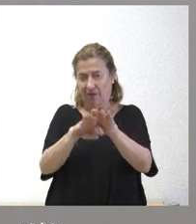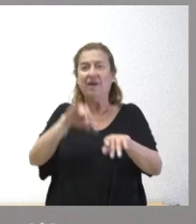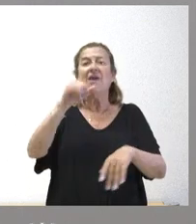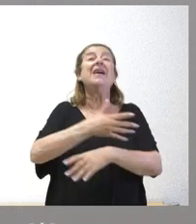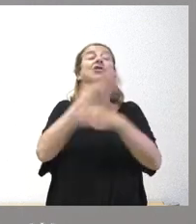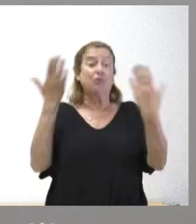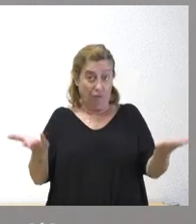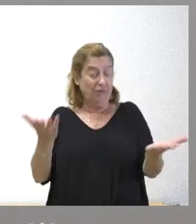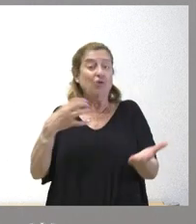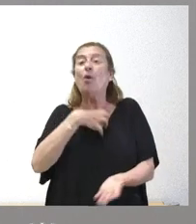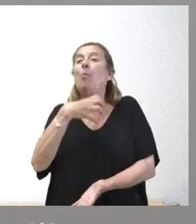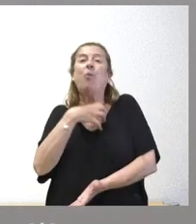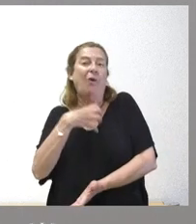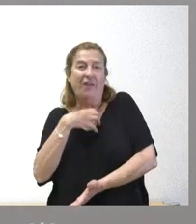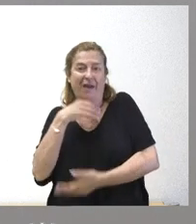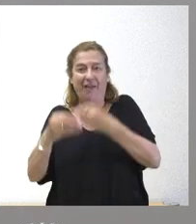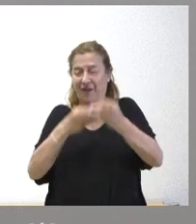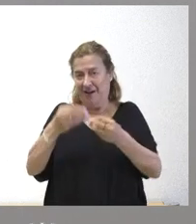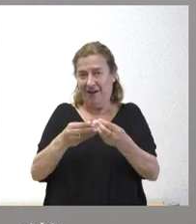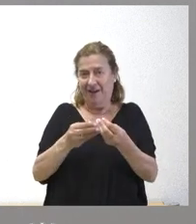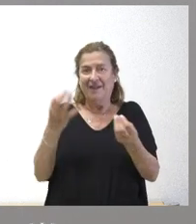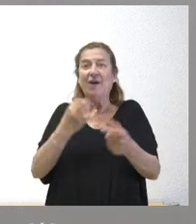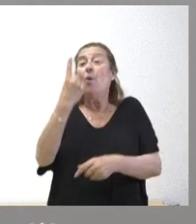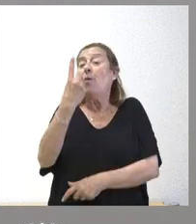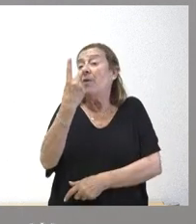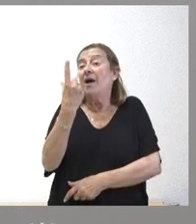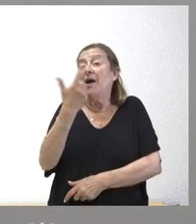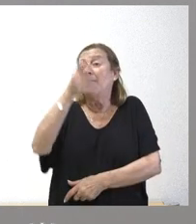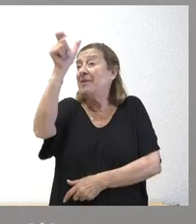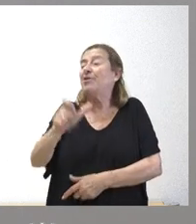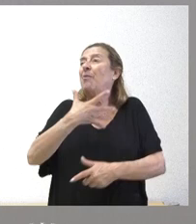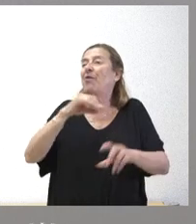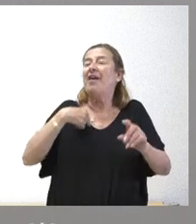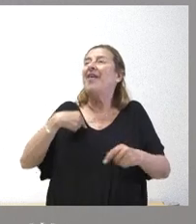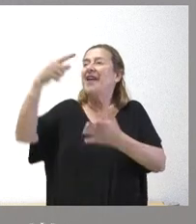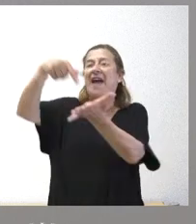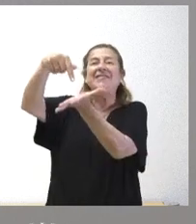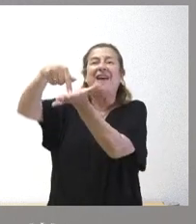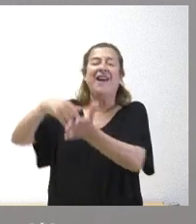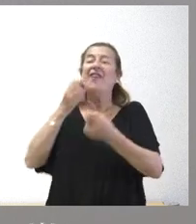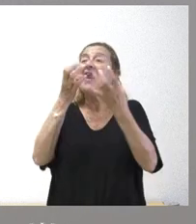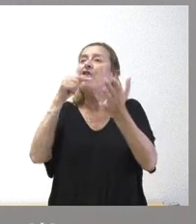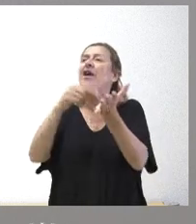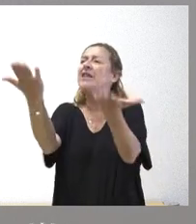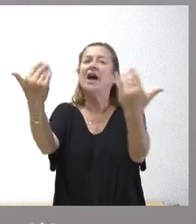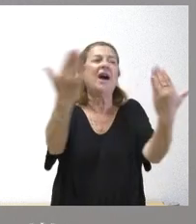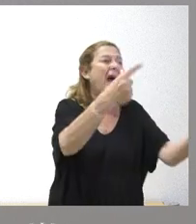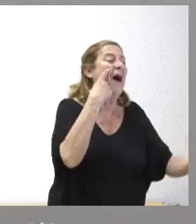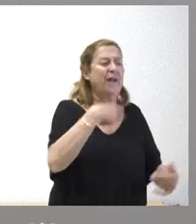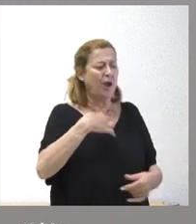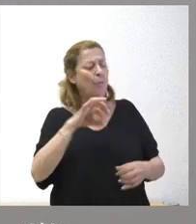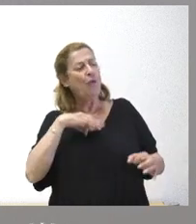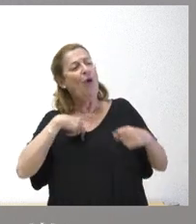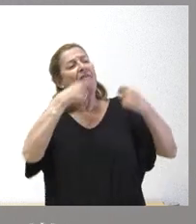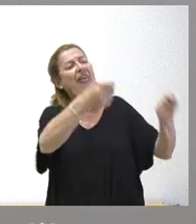por tanto no puede ser que a alguien se le tenga que exigir su declaración de la renta para saber qué servicios públicos le queremos dar